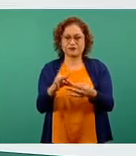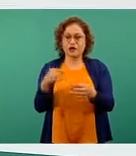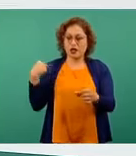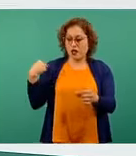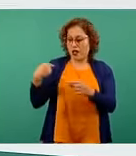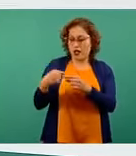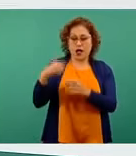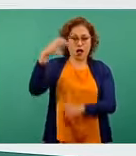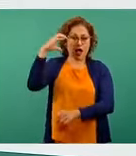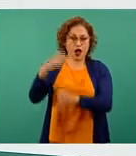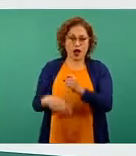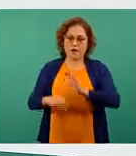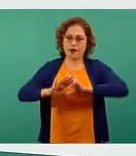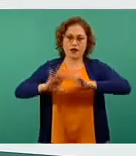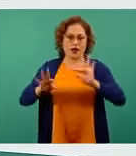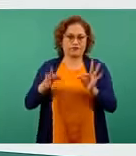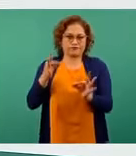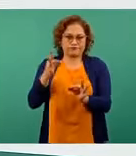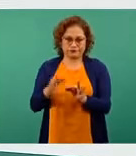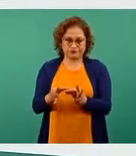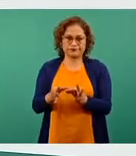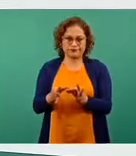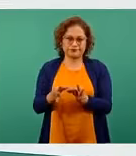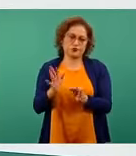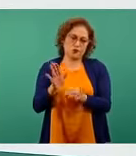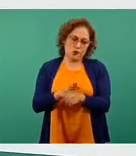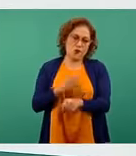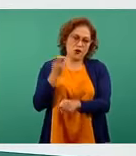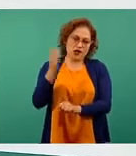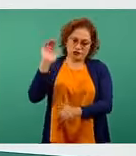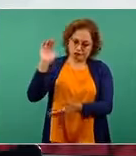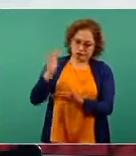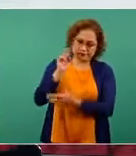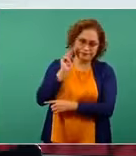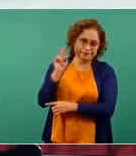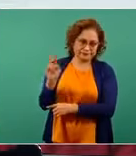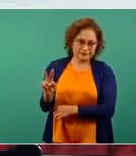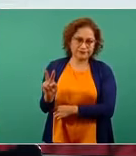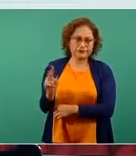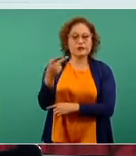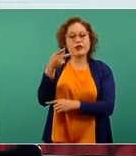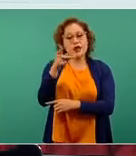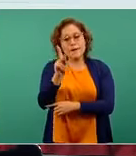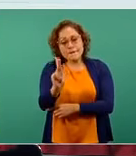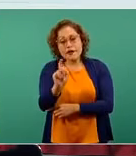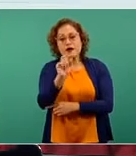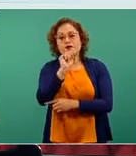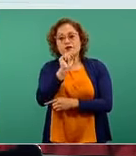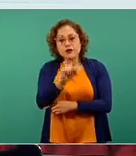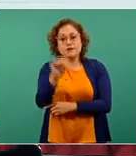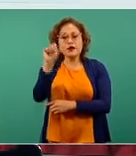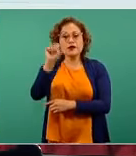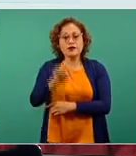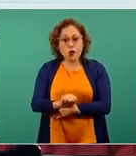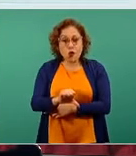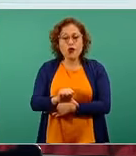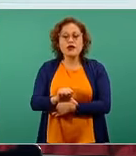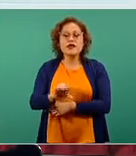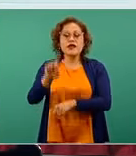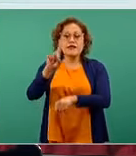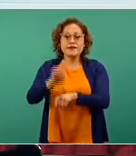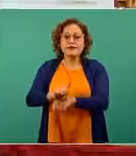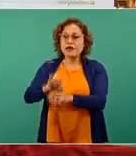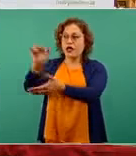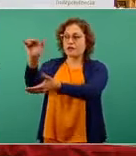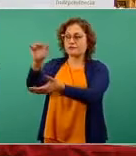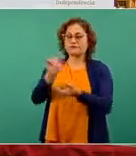contribuyendo a este número. Pero por otro lado, hoy tuvimos distribución de los nuevos embarques de esta semana, los